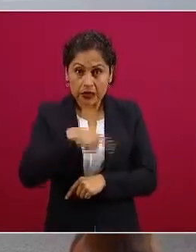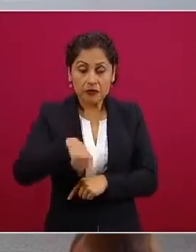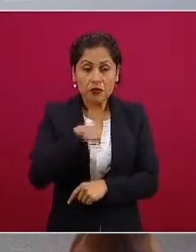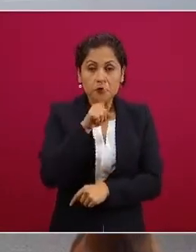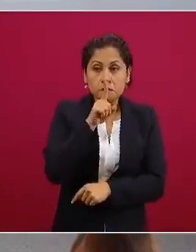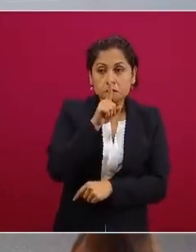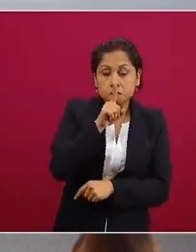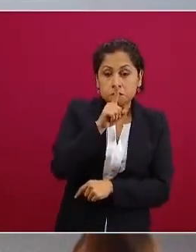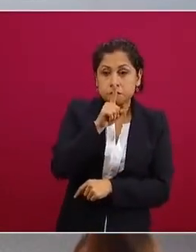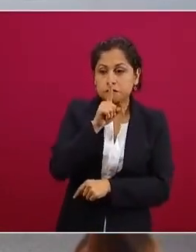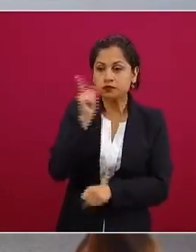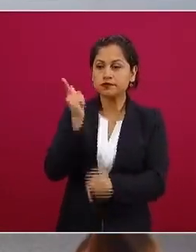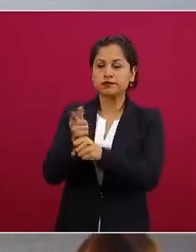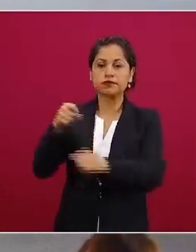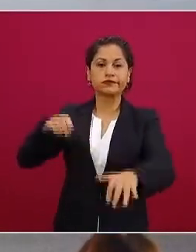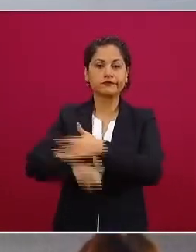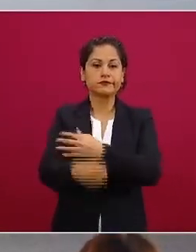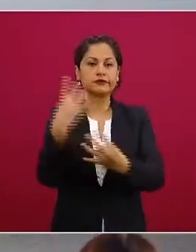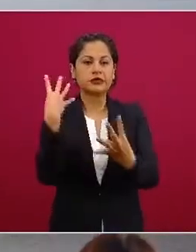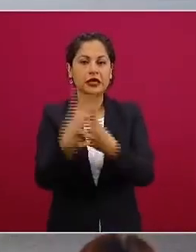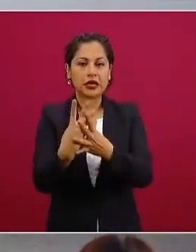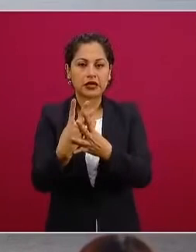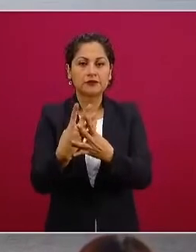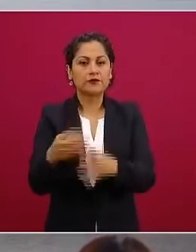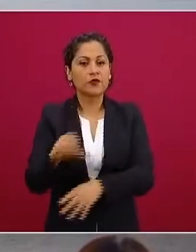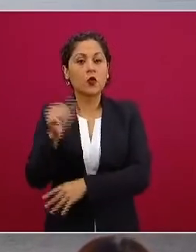Paulino Martínez